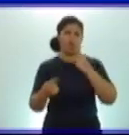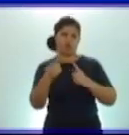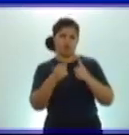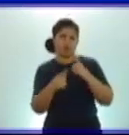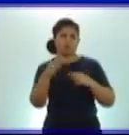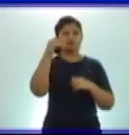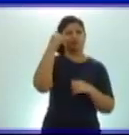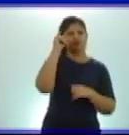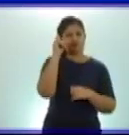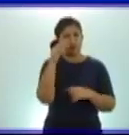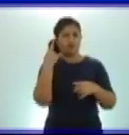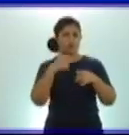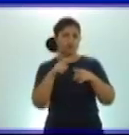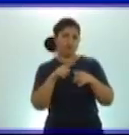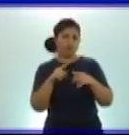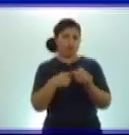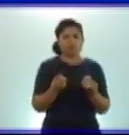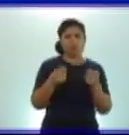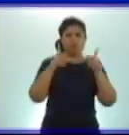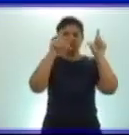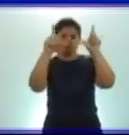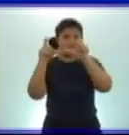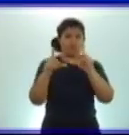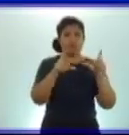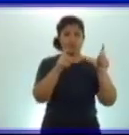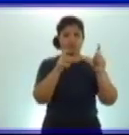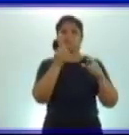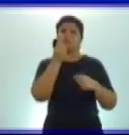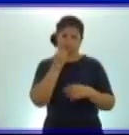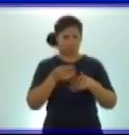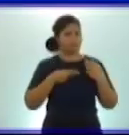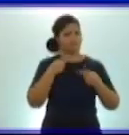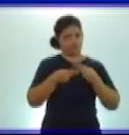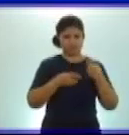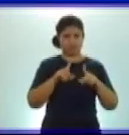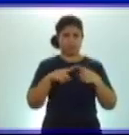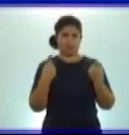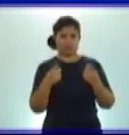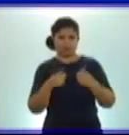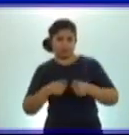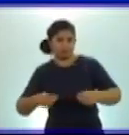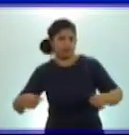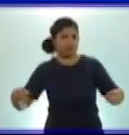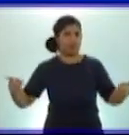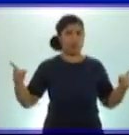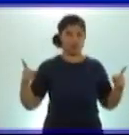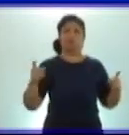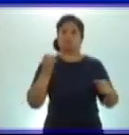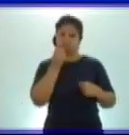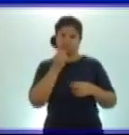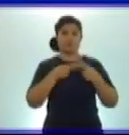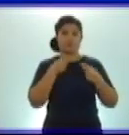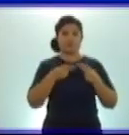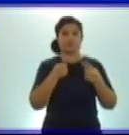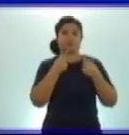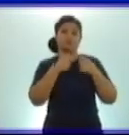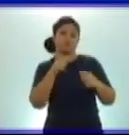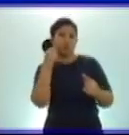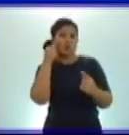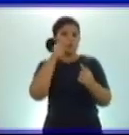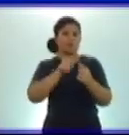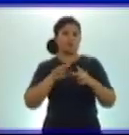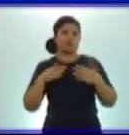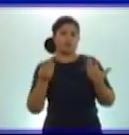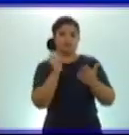le tira fotografías al ejercicio, porque además es un poco extenso en letras. Pero la idea es escribir los